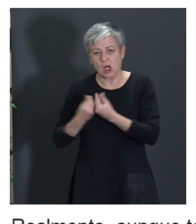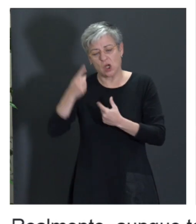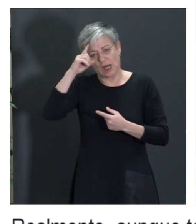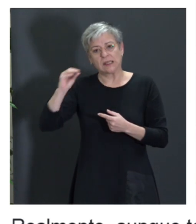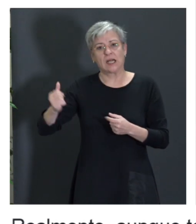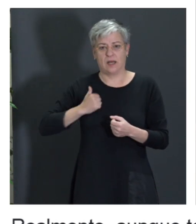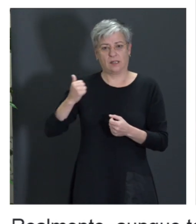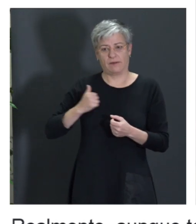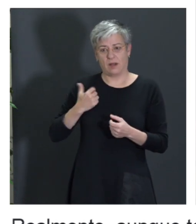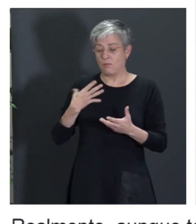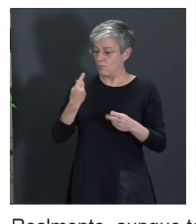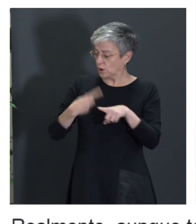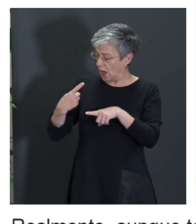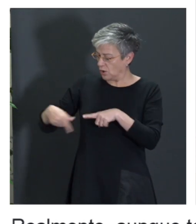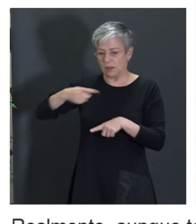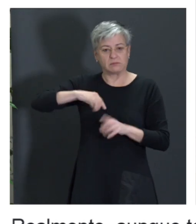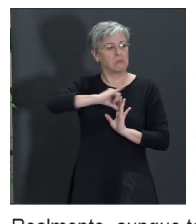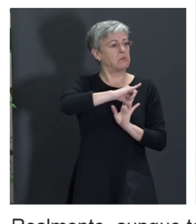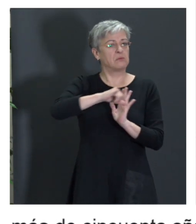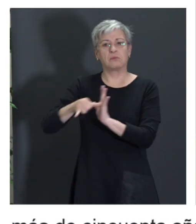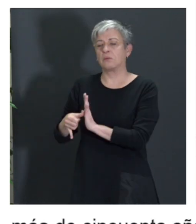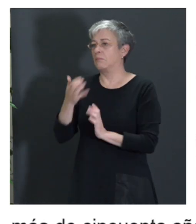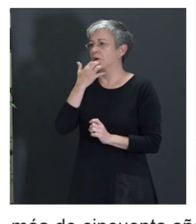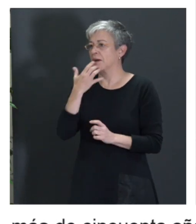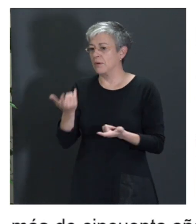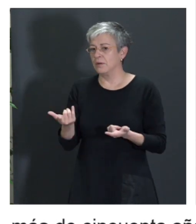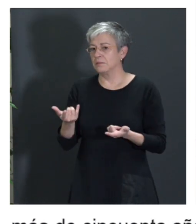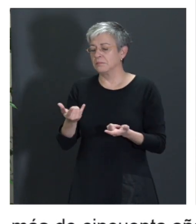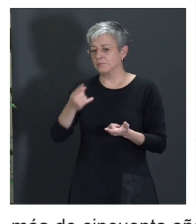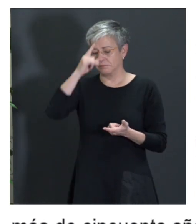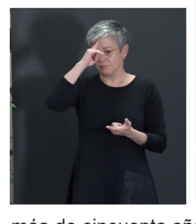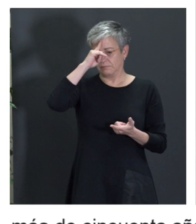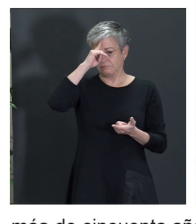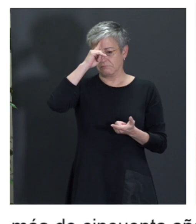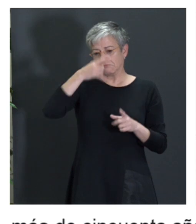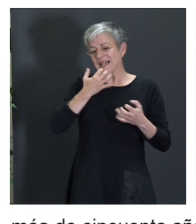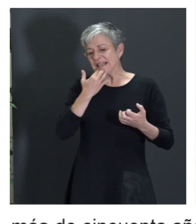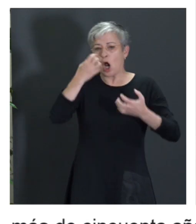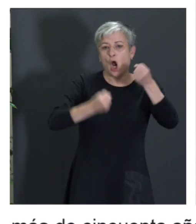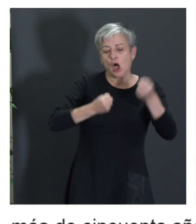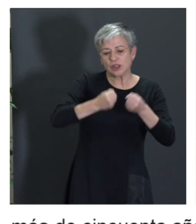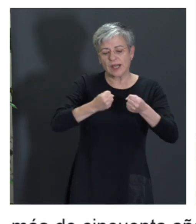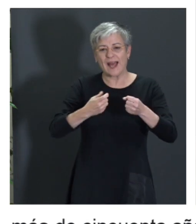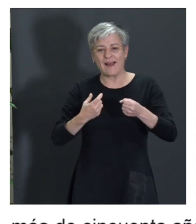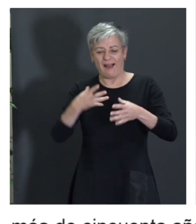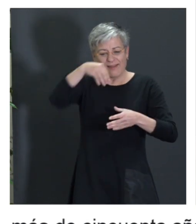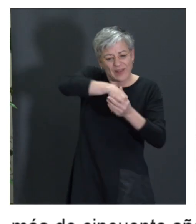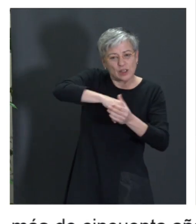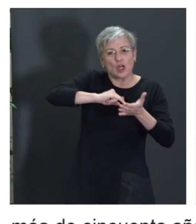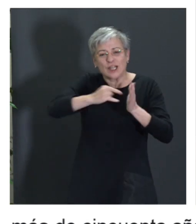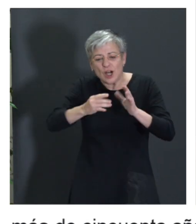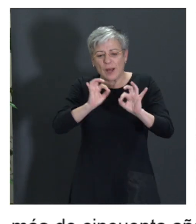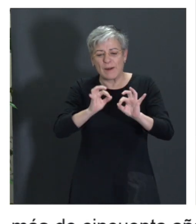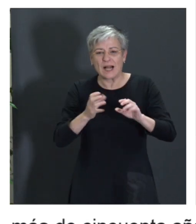en muchas de las cosas que nos rodean. Desde los vehículos con la asistencia a la conducción, ahora mismo con